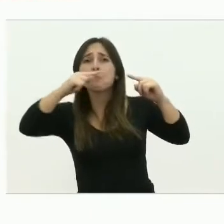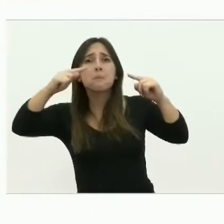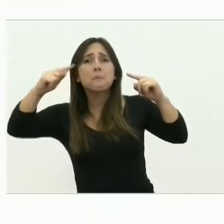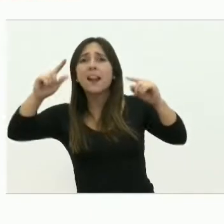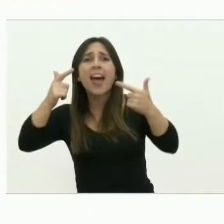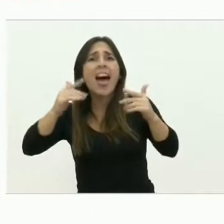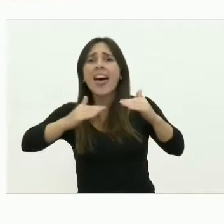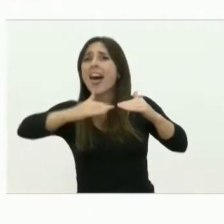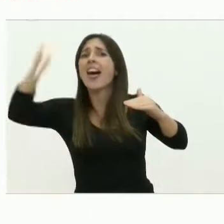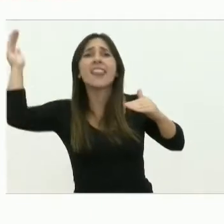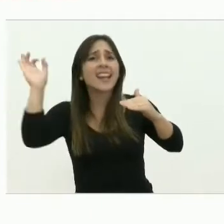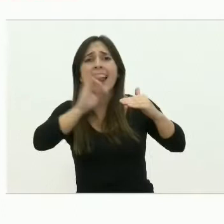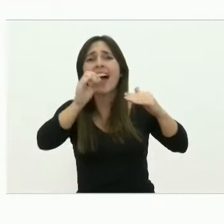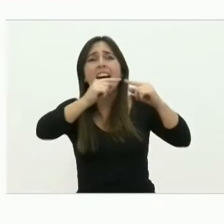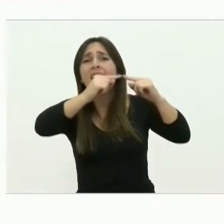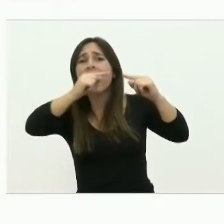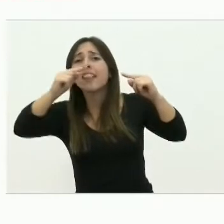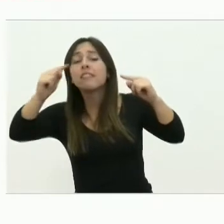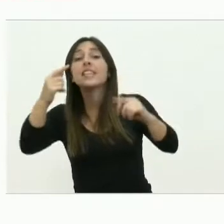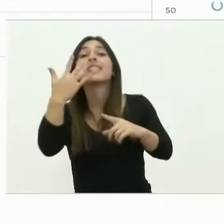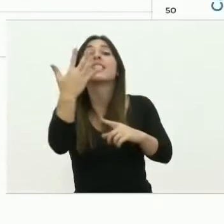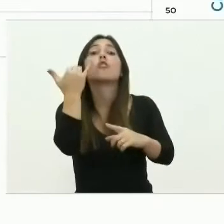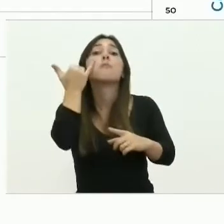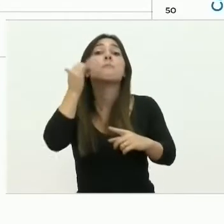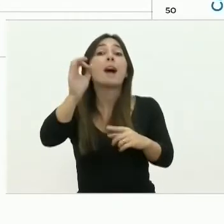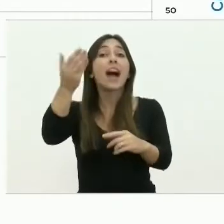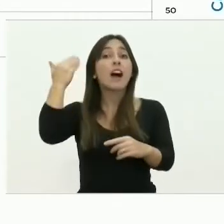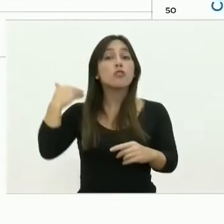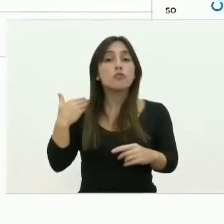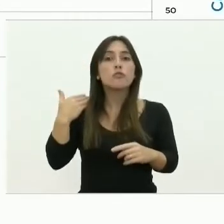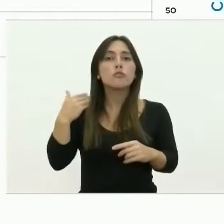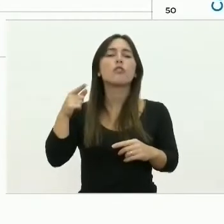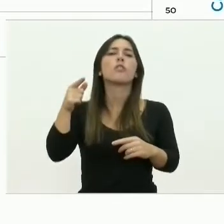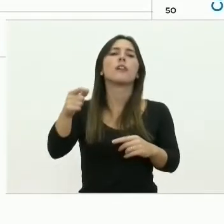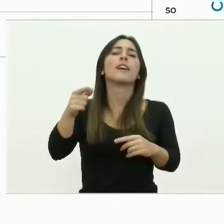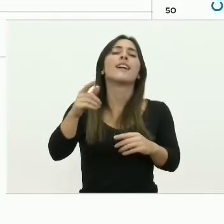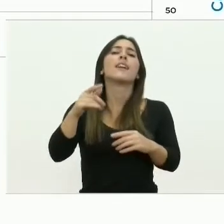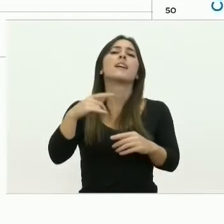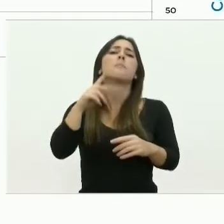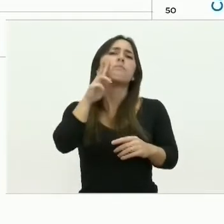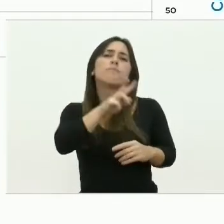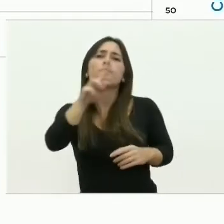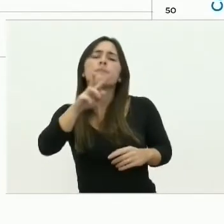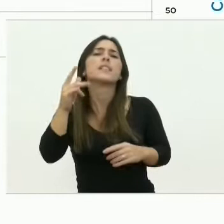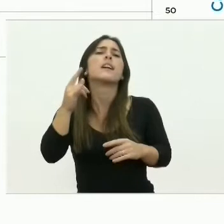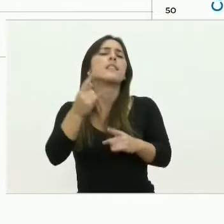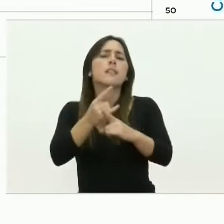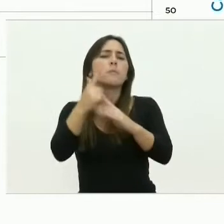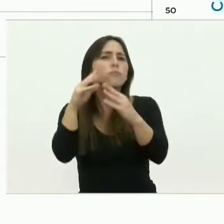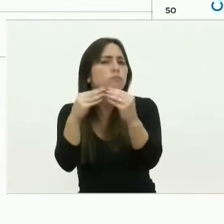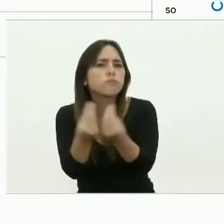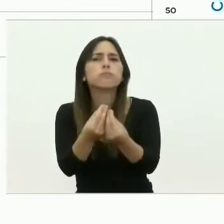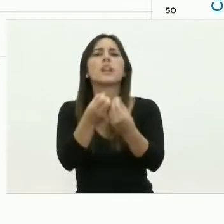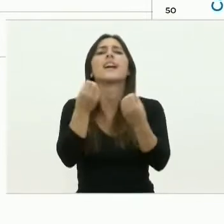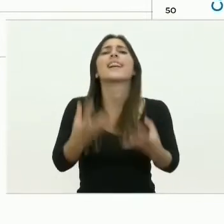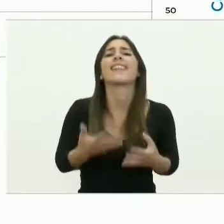sin incremento de casos. Y es así como el 5 de mayo, y siempre con una lectura clara de los casos y de la curva